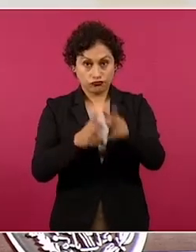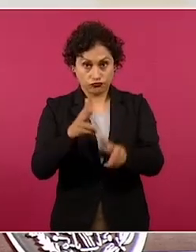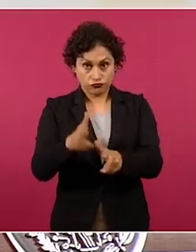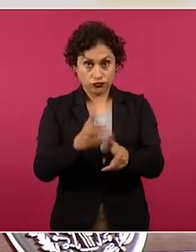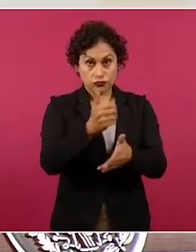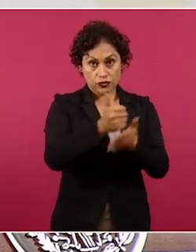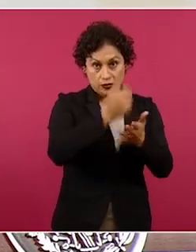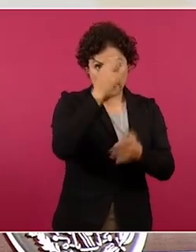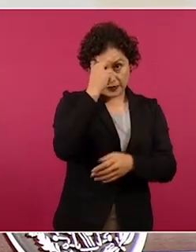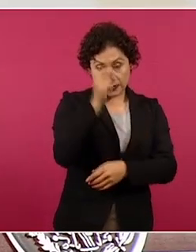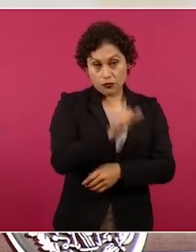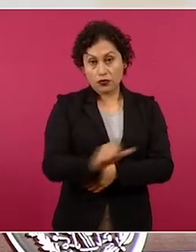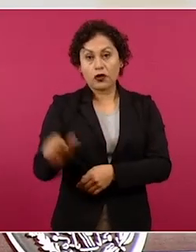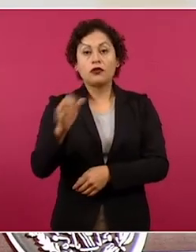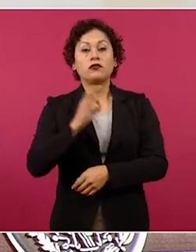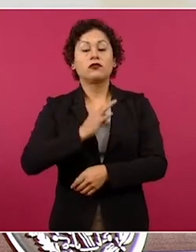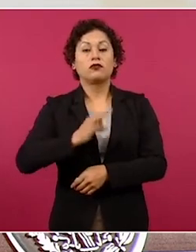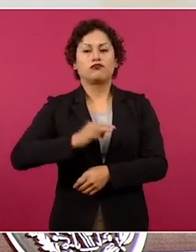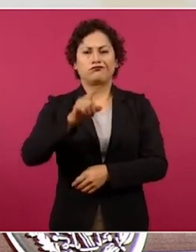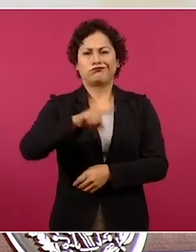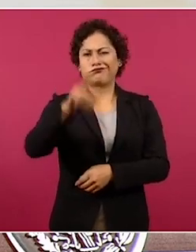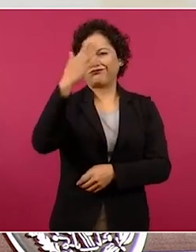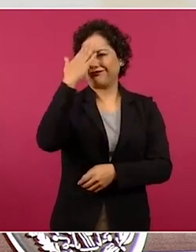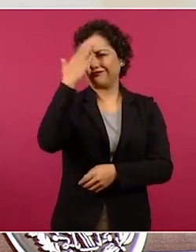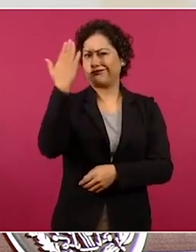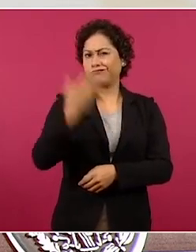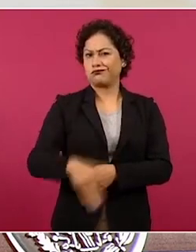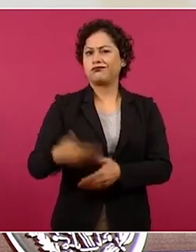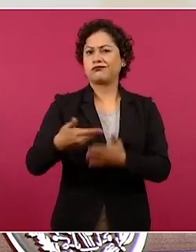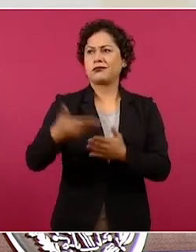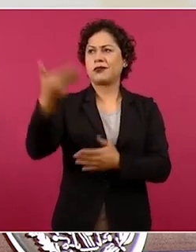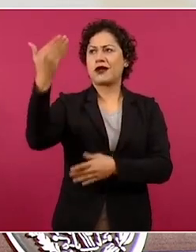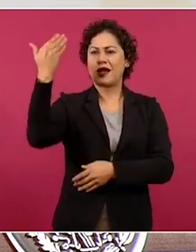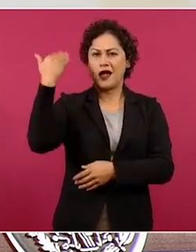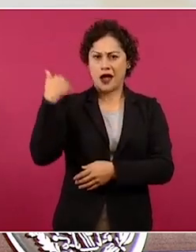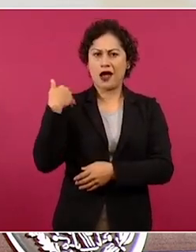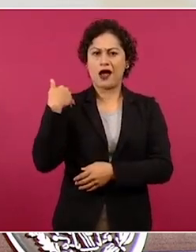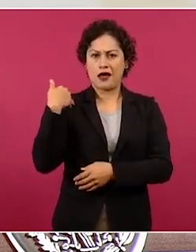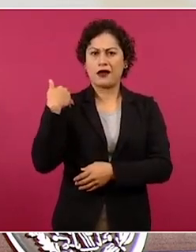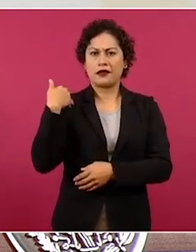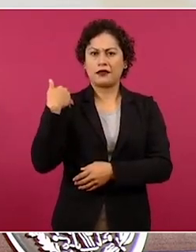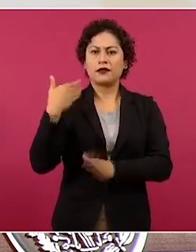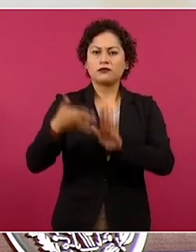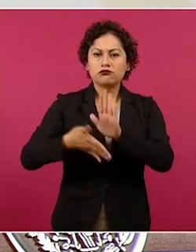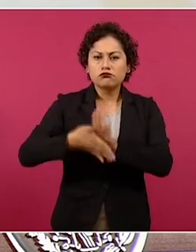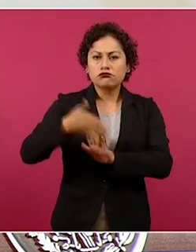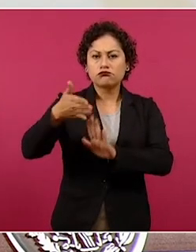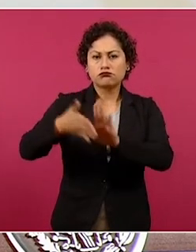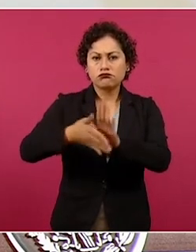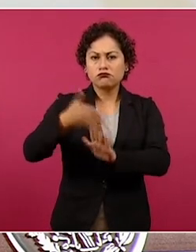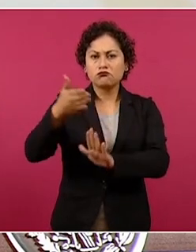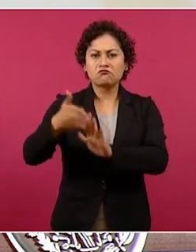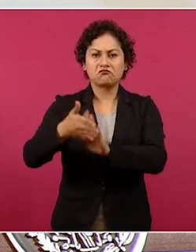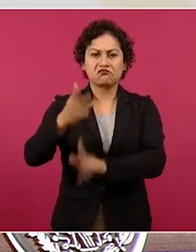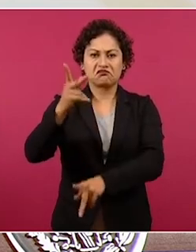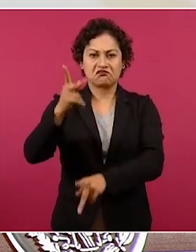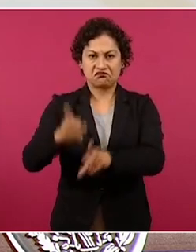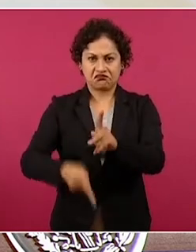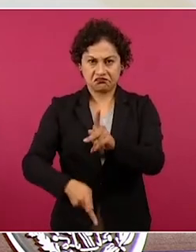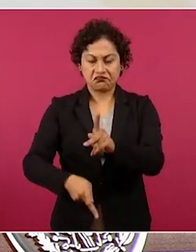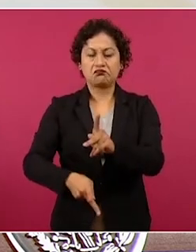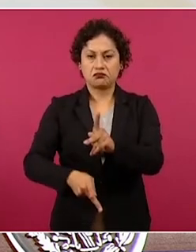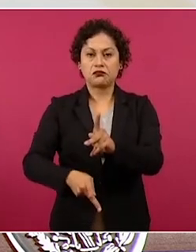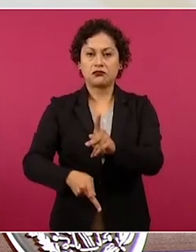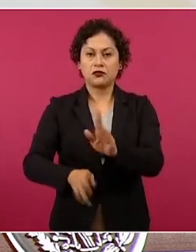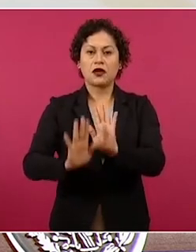que había estado pendiente de concluirse y que con decisión